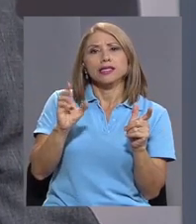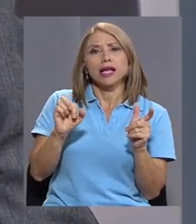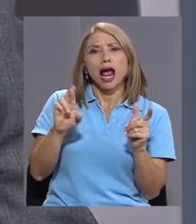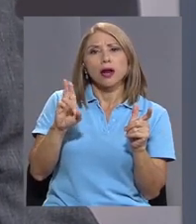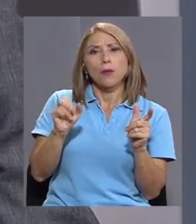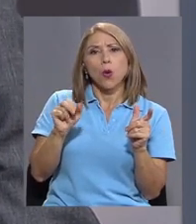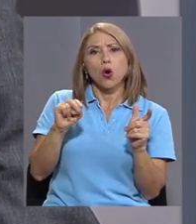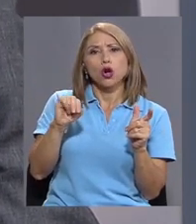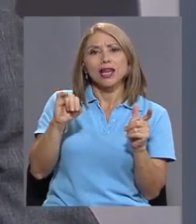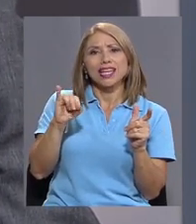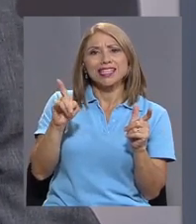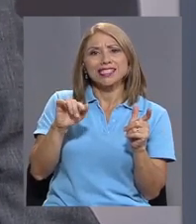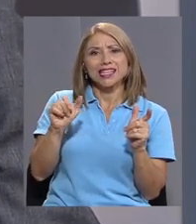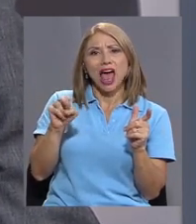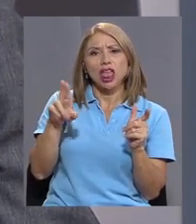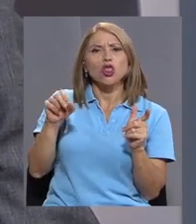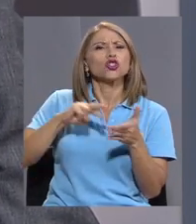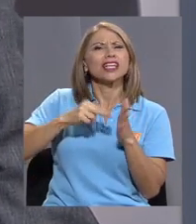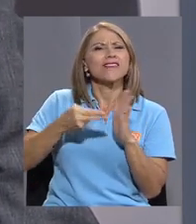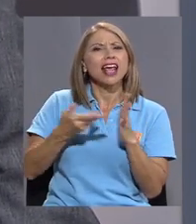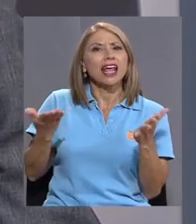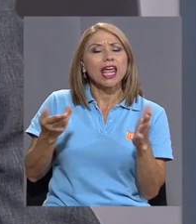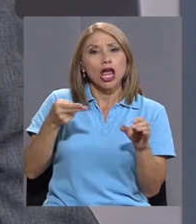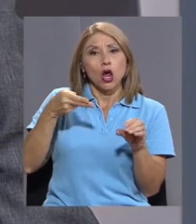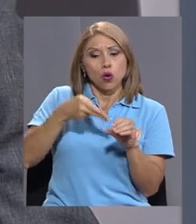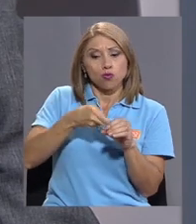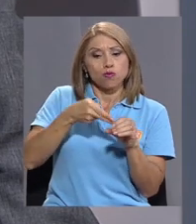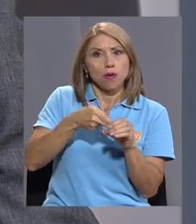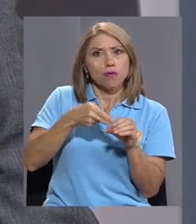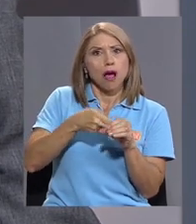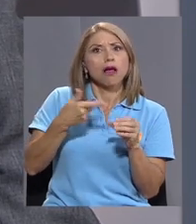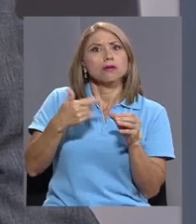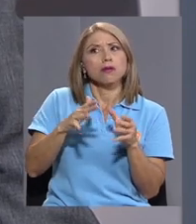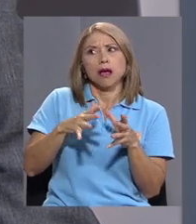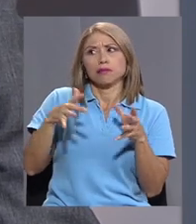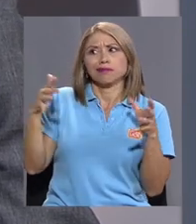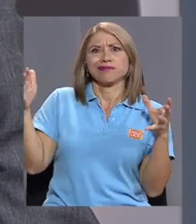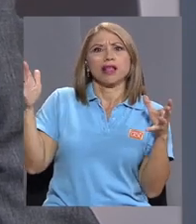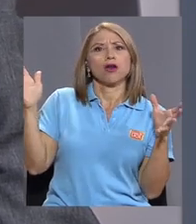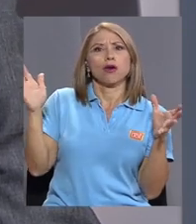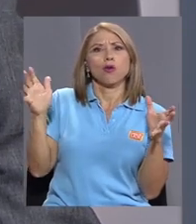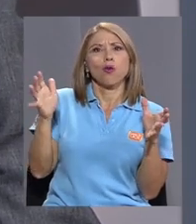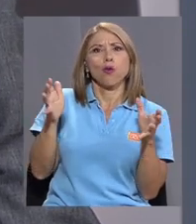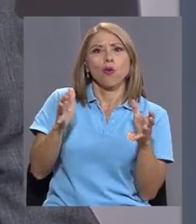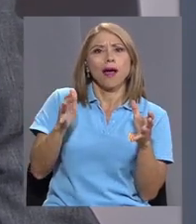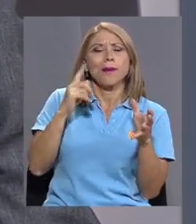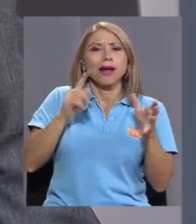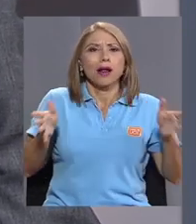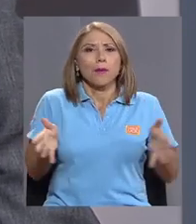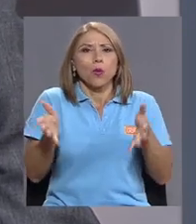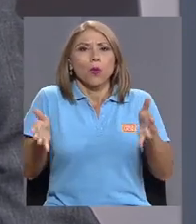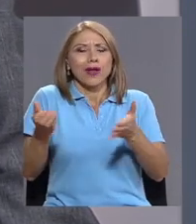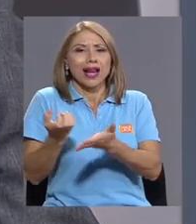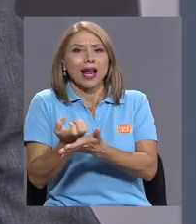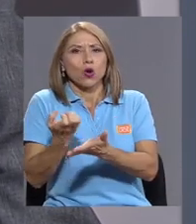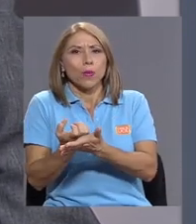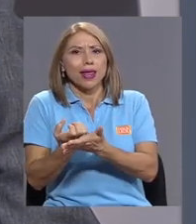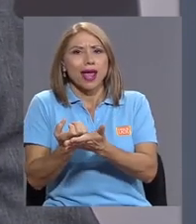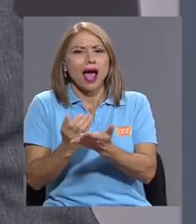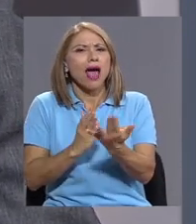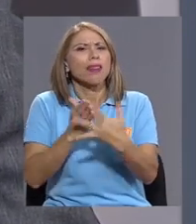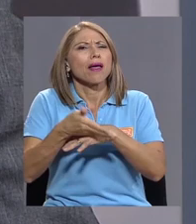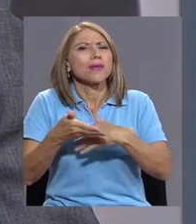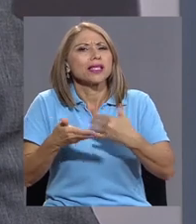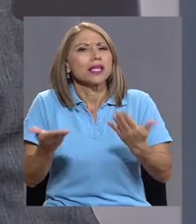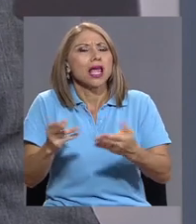paulatinamente el uso de los combustibles fósiles para mover la economía, por medios, ¿por cuáles medios? Por medios